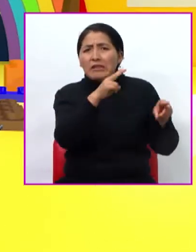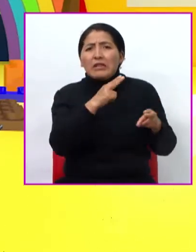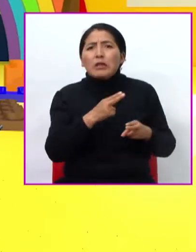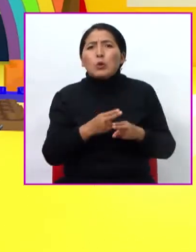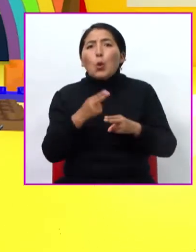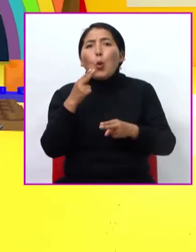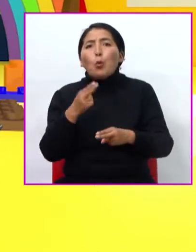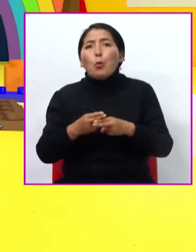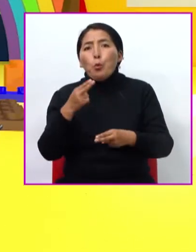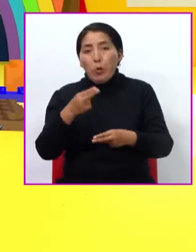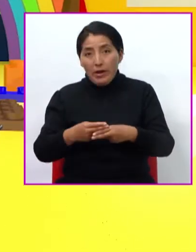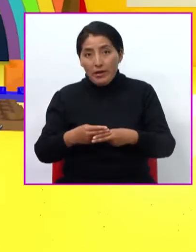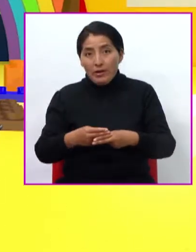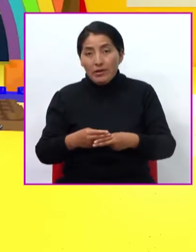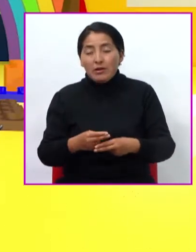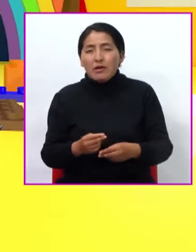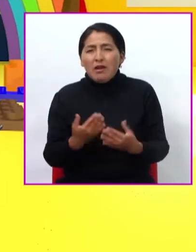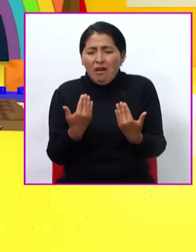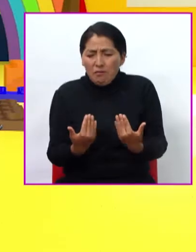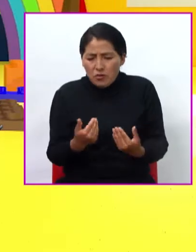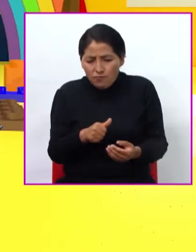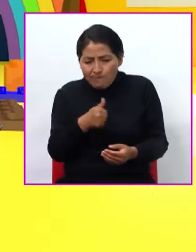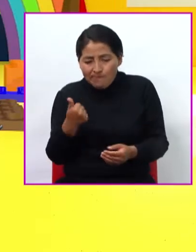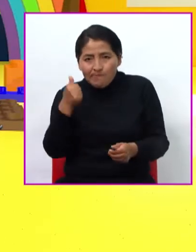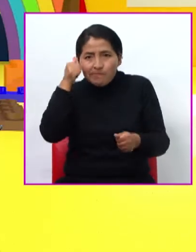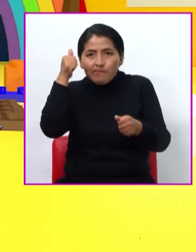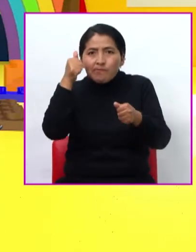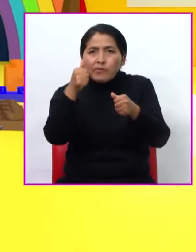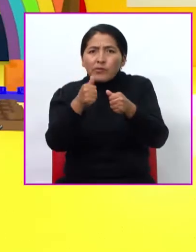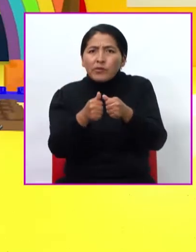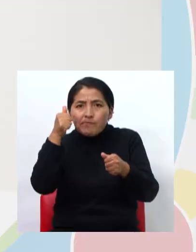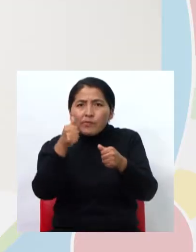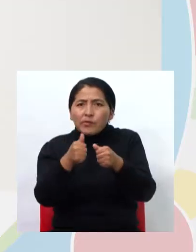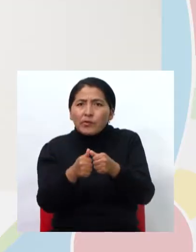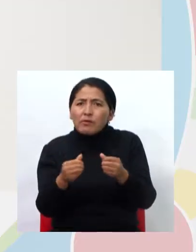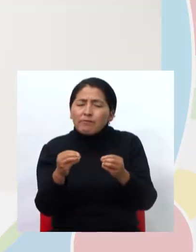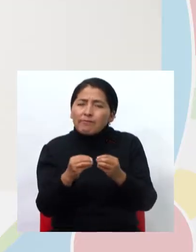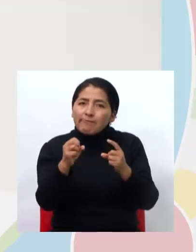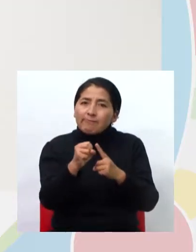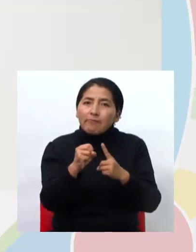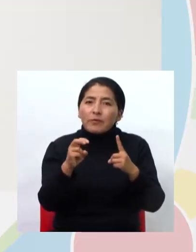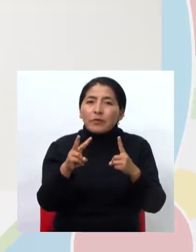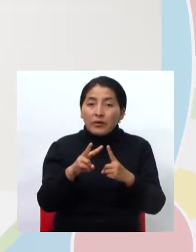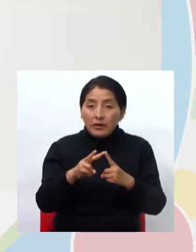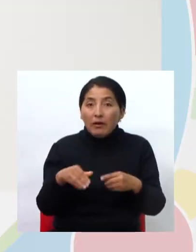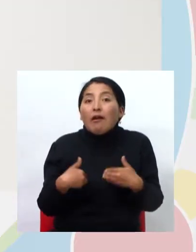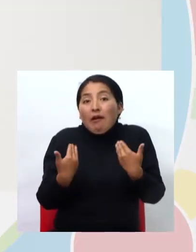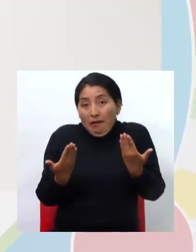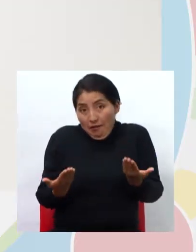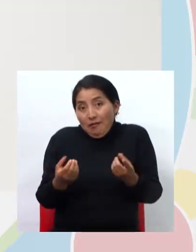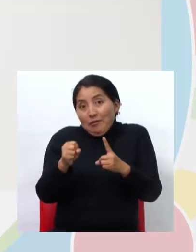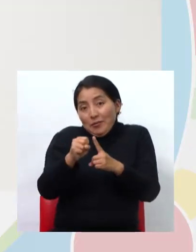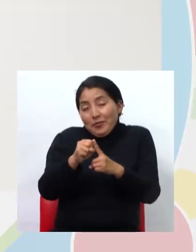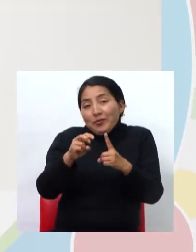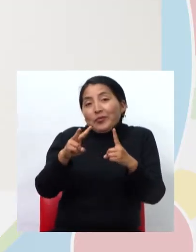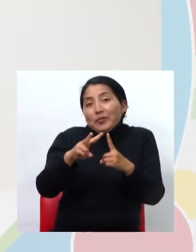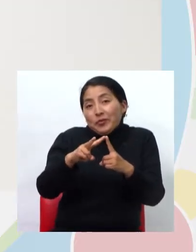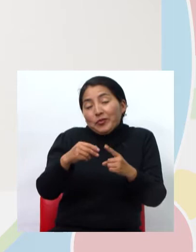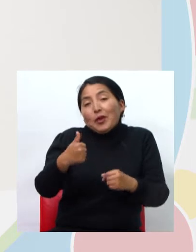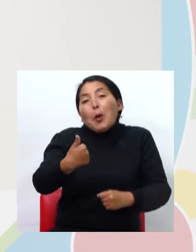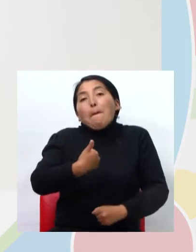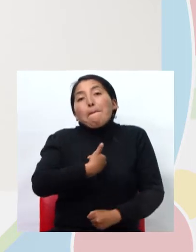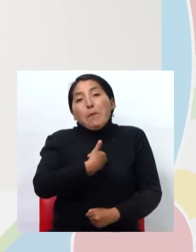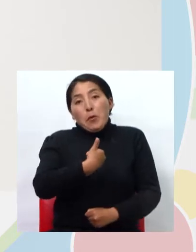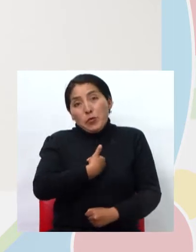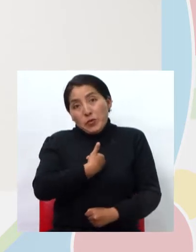Pero algo más vamos a recordar de los sustantivos. Que hay propios y comunes. Por